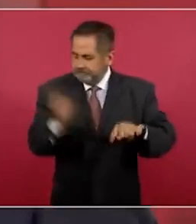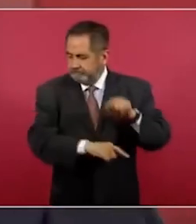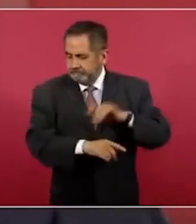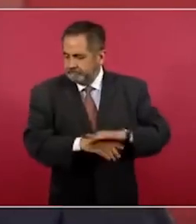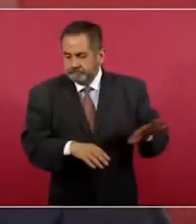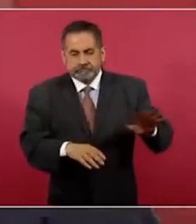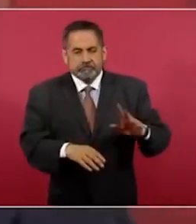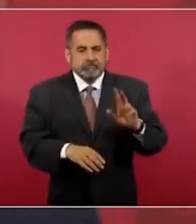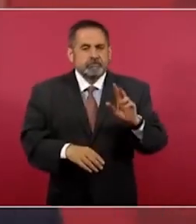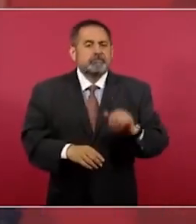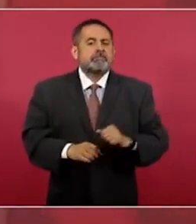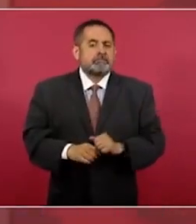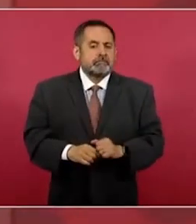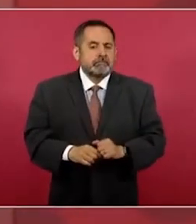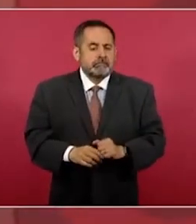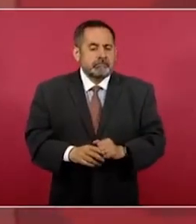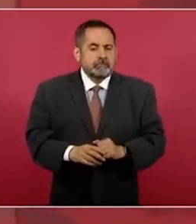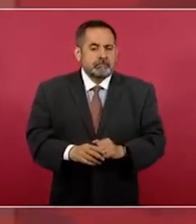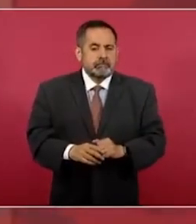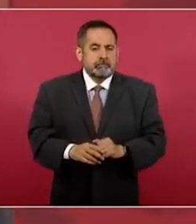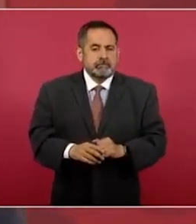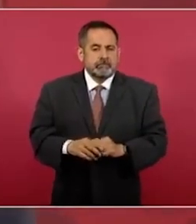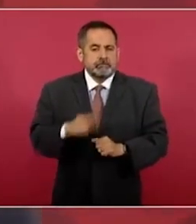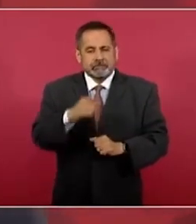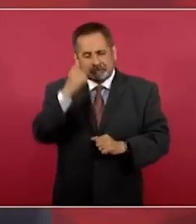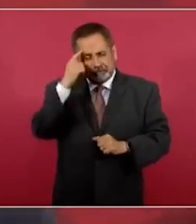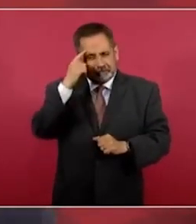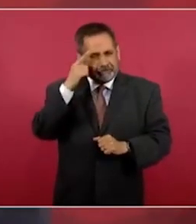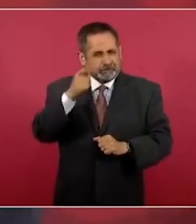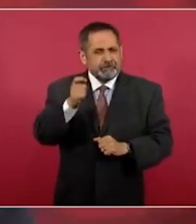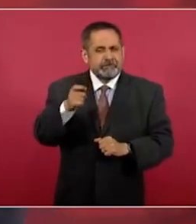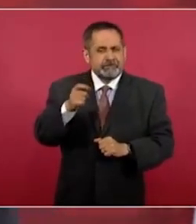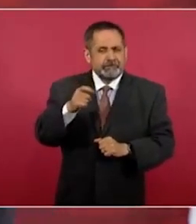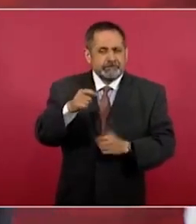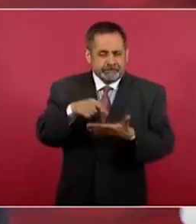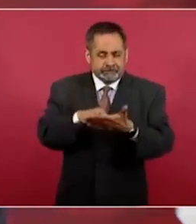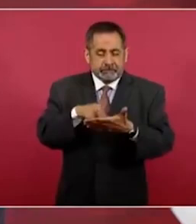energías limpias,